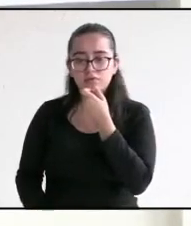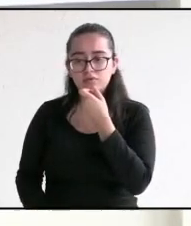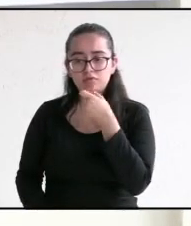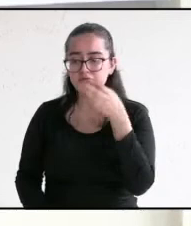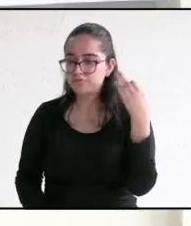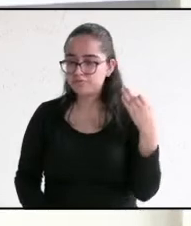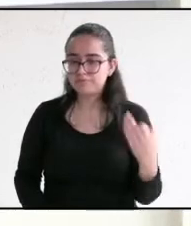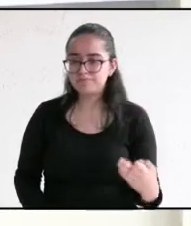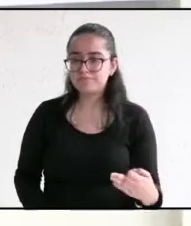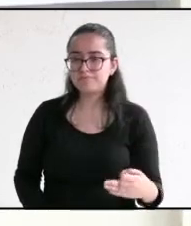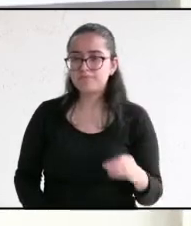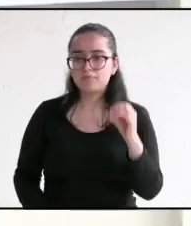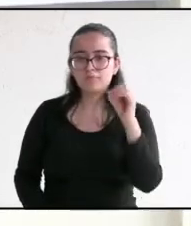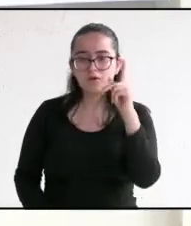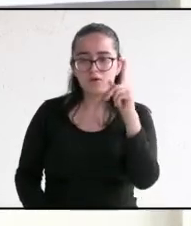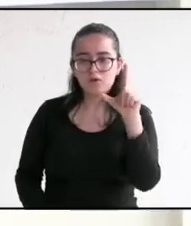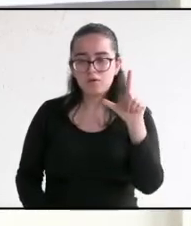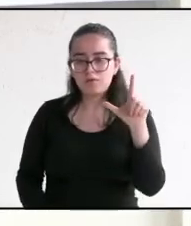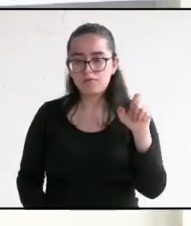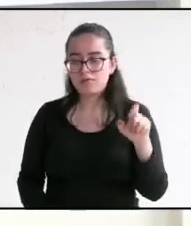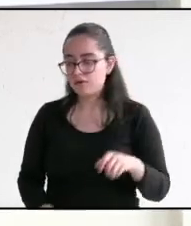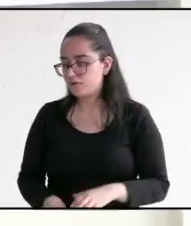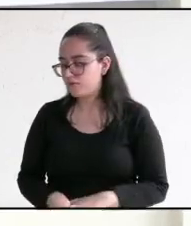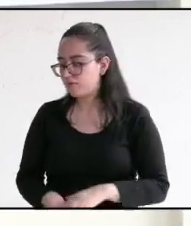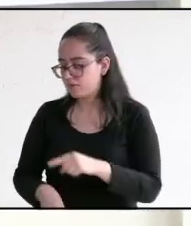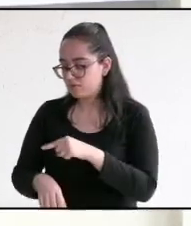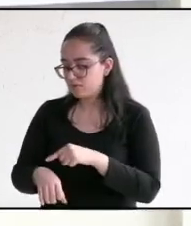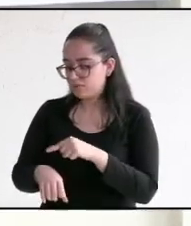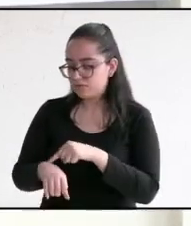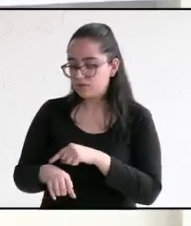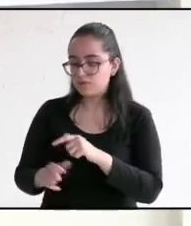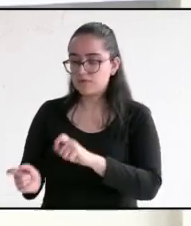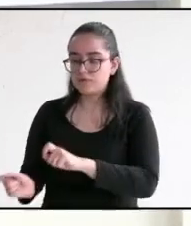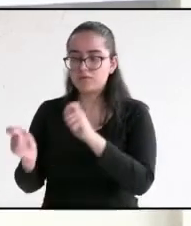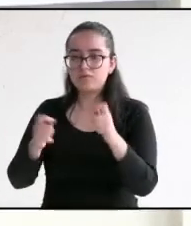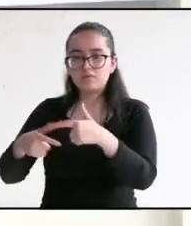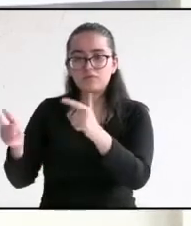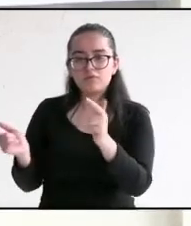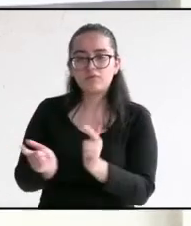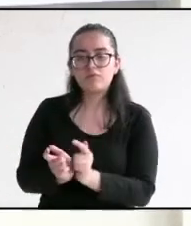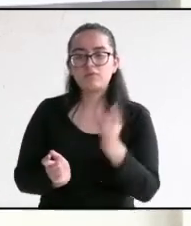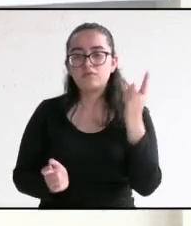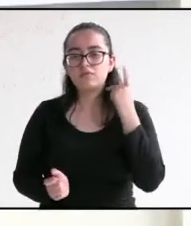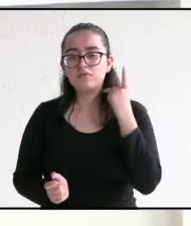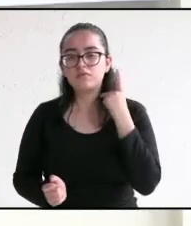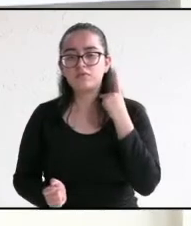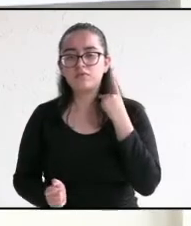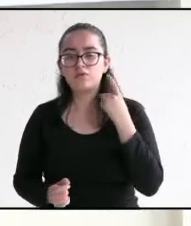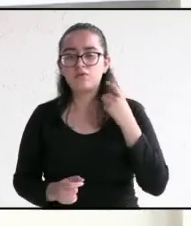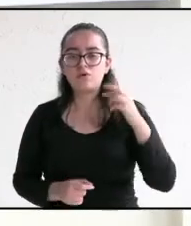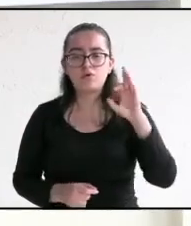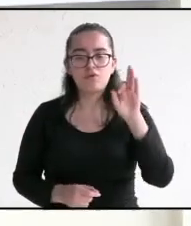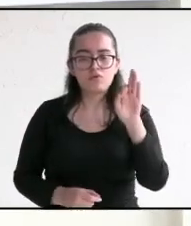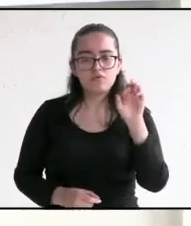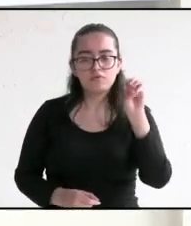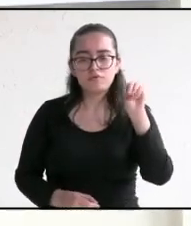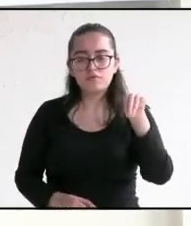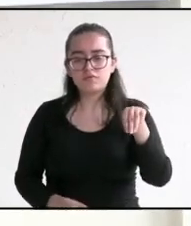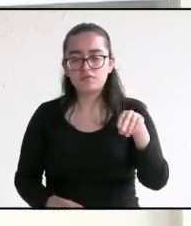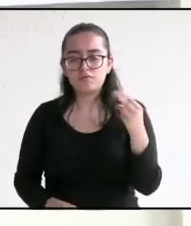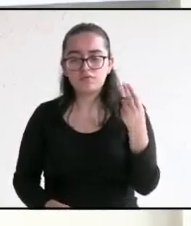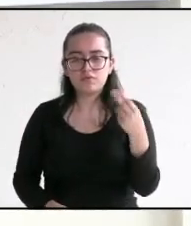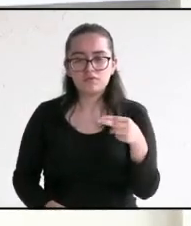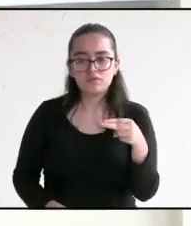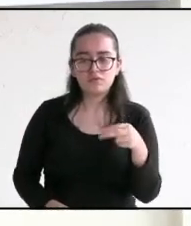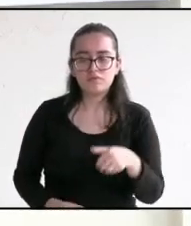aprobado por el Comité de Debates. Ahora toca el turno al candidato de Fuerza por México, Francisco Fernández Morales, y les repito la